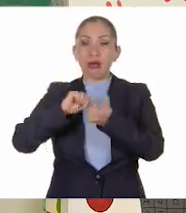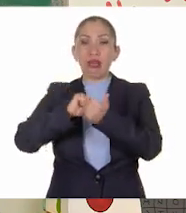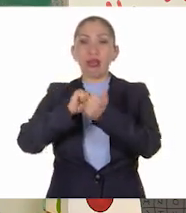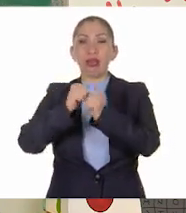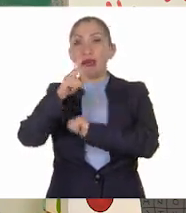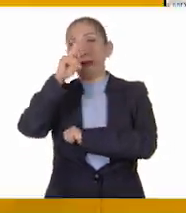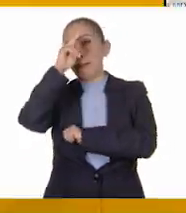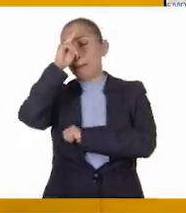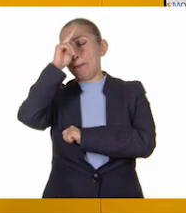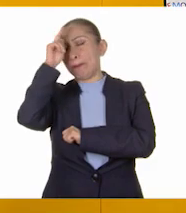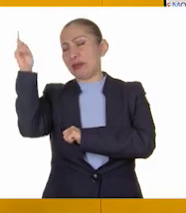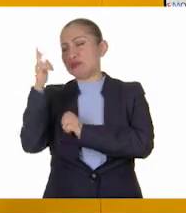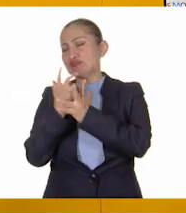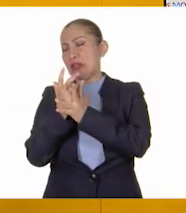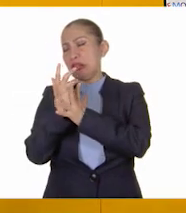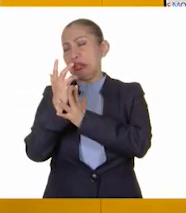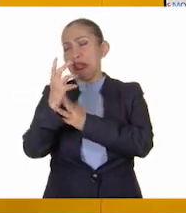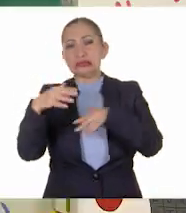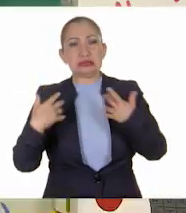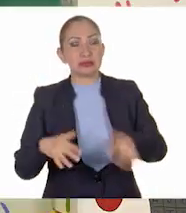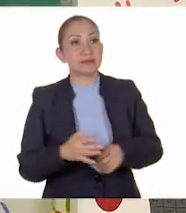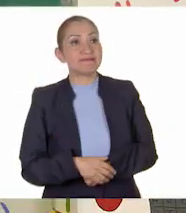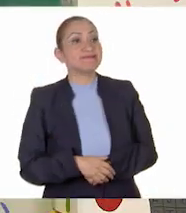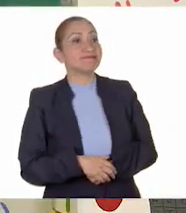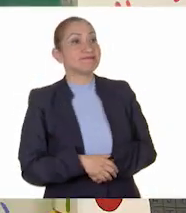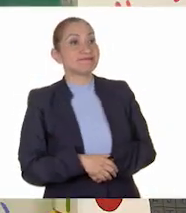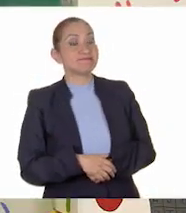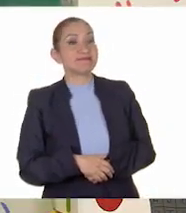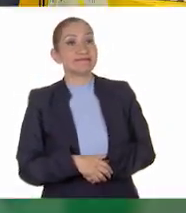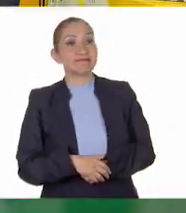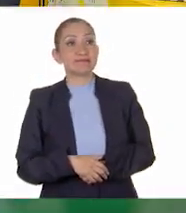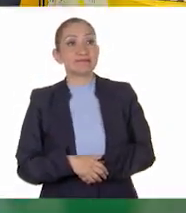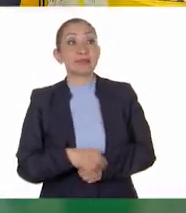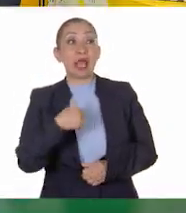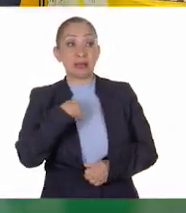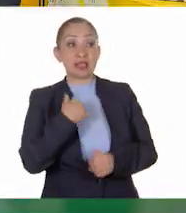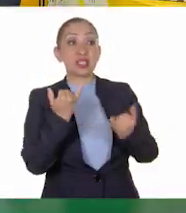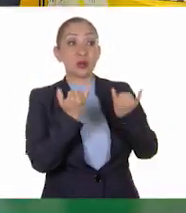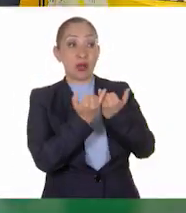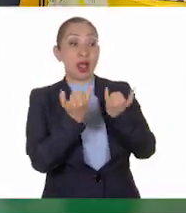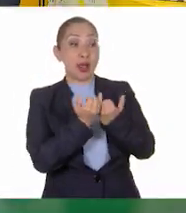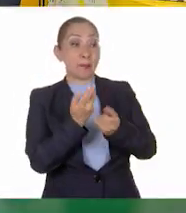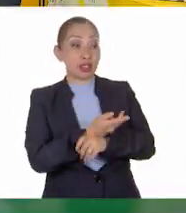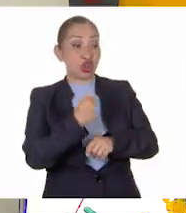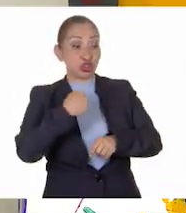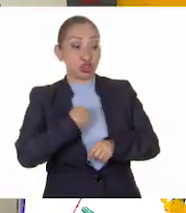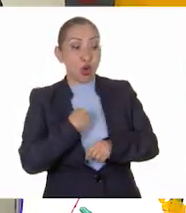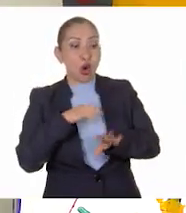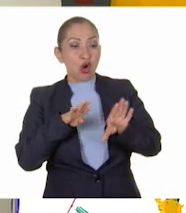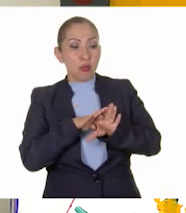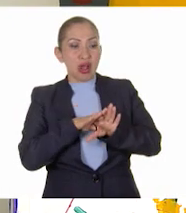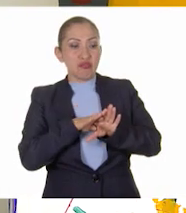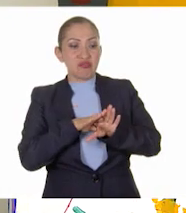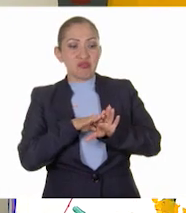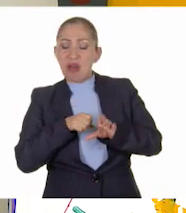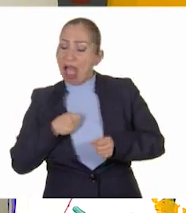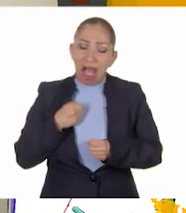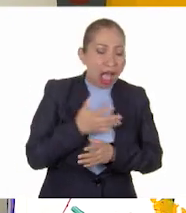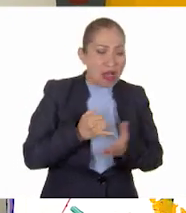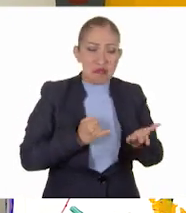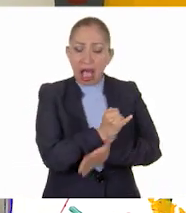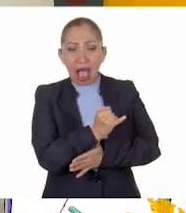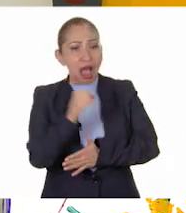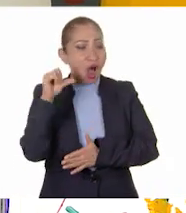más, más, más grande. ¡Guau! Sí, a mí me ha pasado. Cuando actúo de manera impulsiva, es decir,